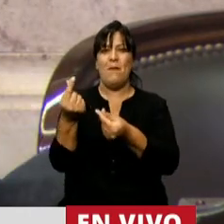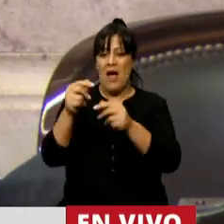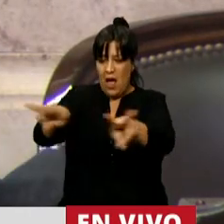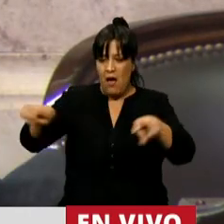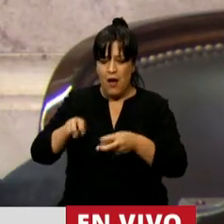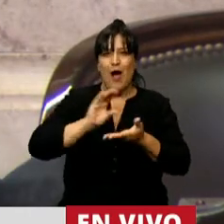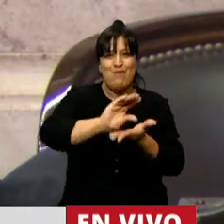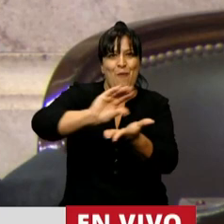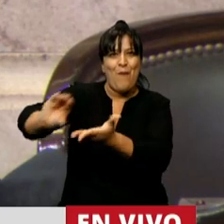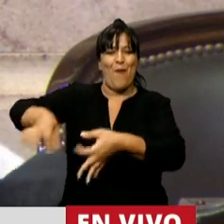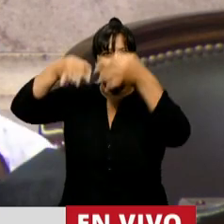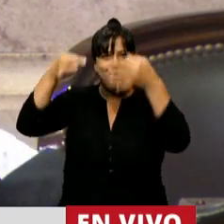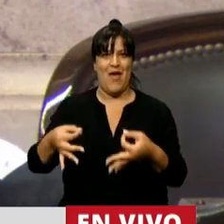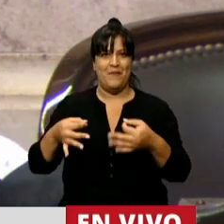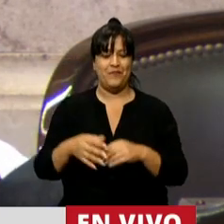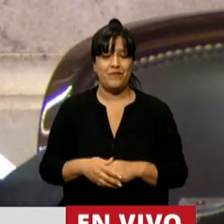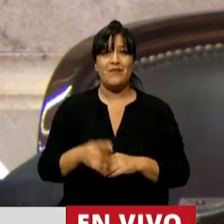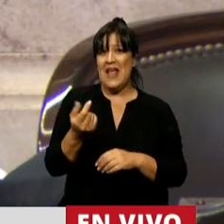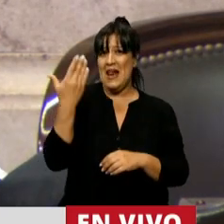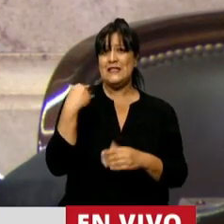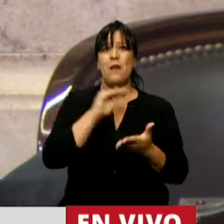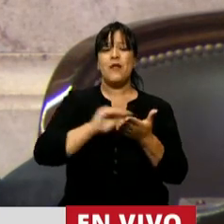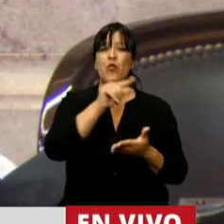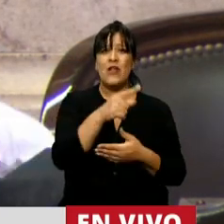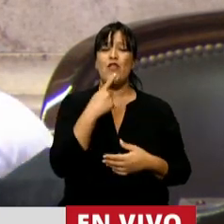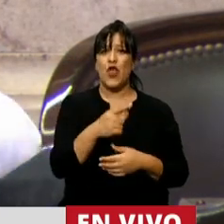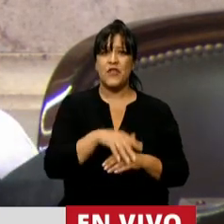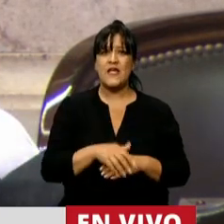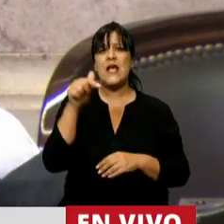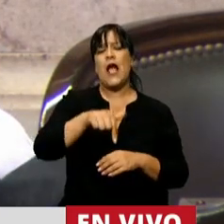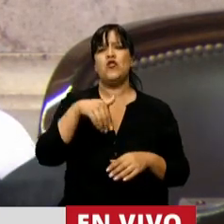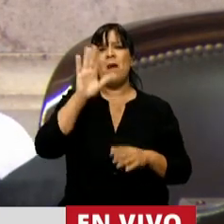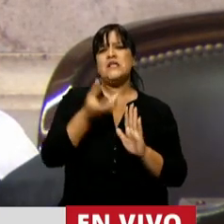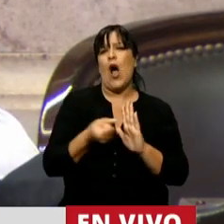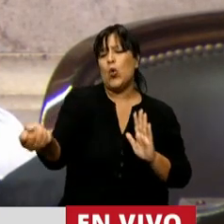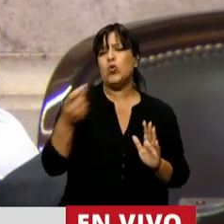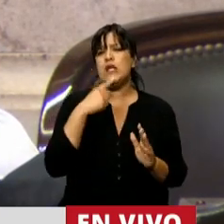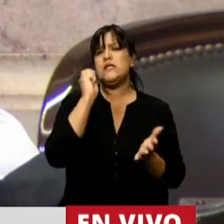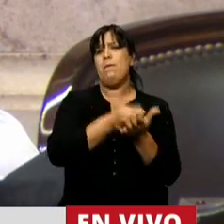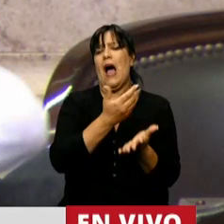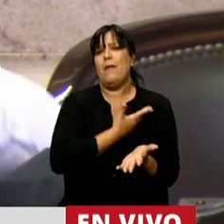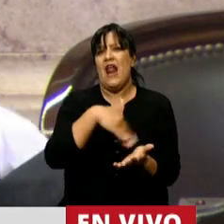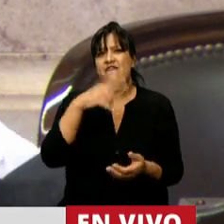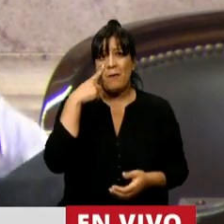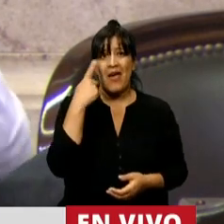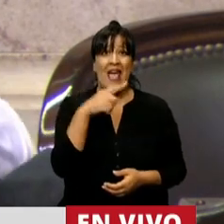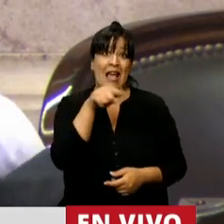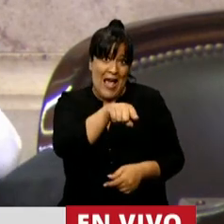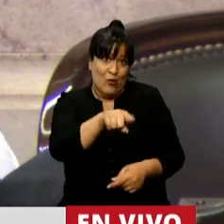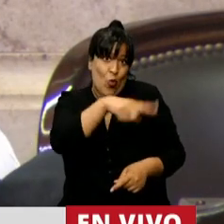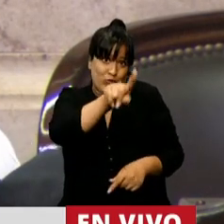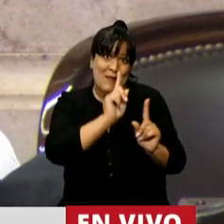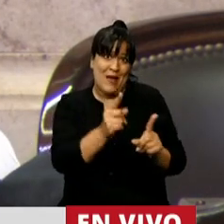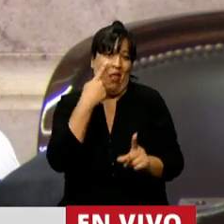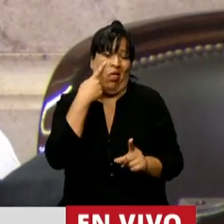del sistema de seguridad social en la Argentina. Recién un diputado propinante decía que esto es para ajustar y pagar al FMI. Eso es lo que hubieran hecho